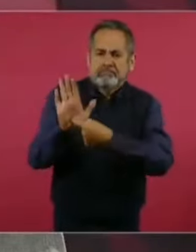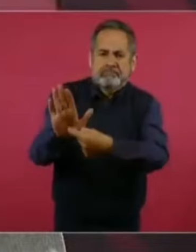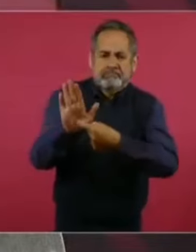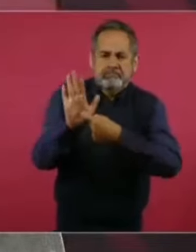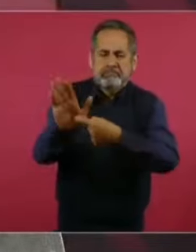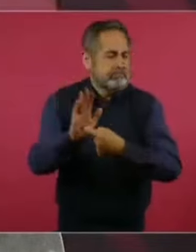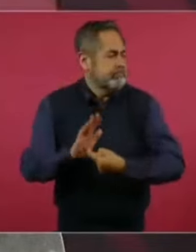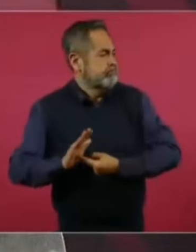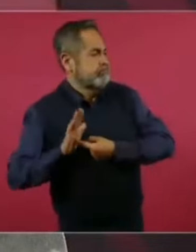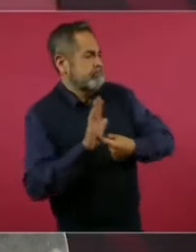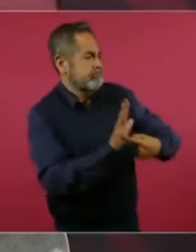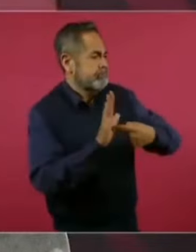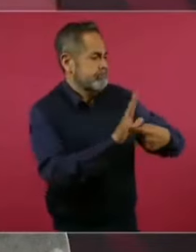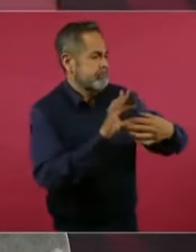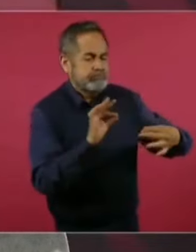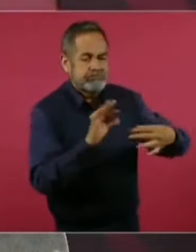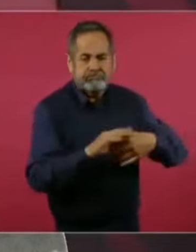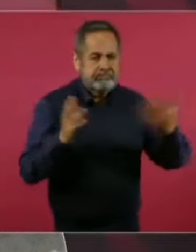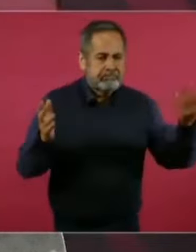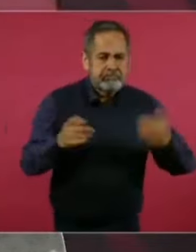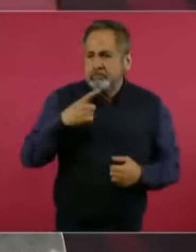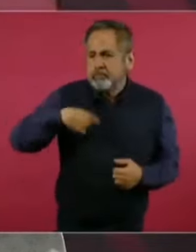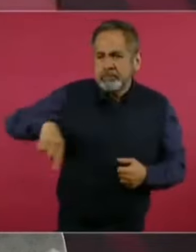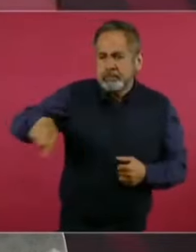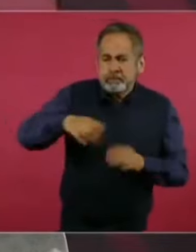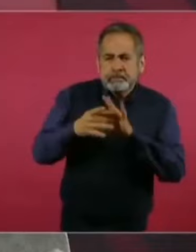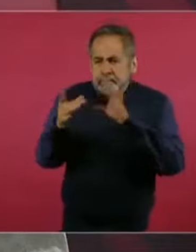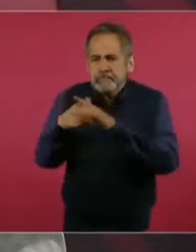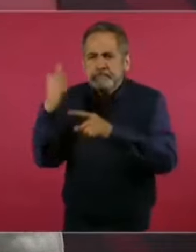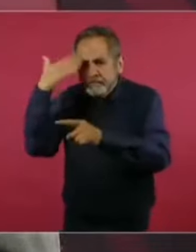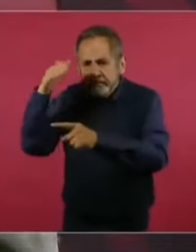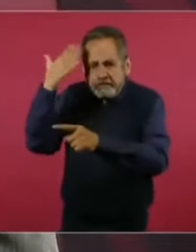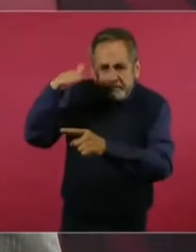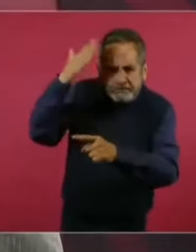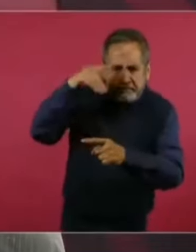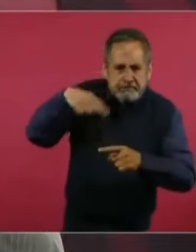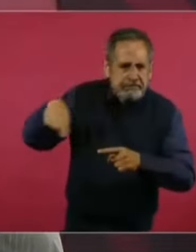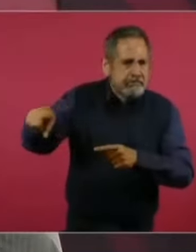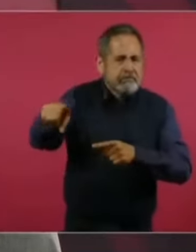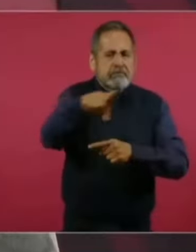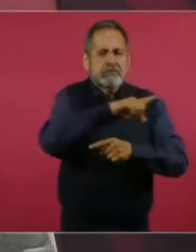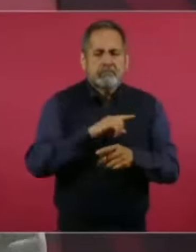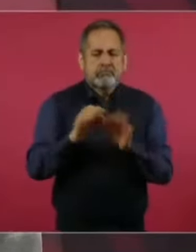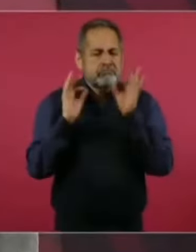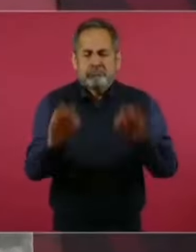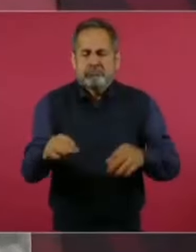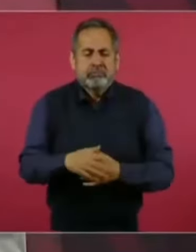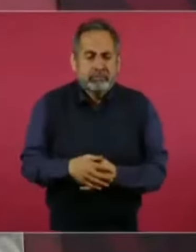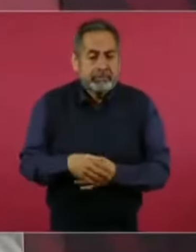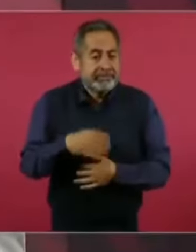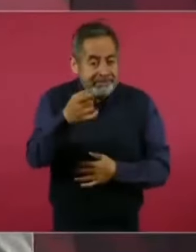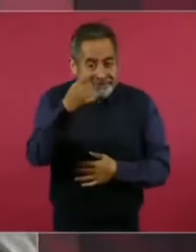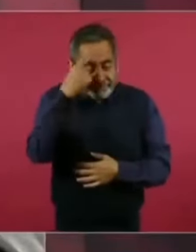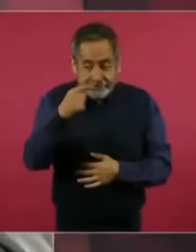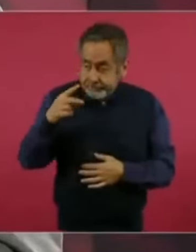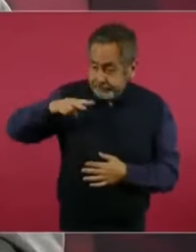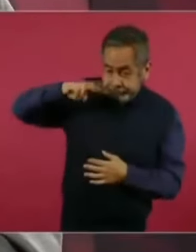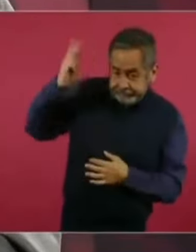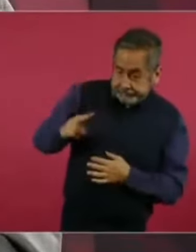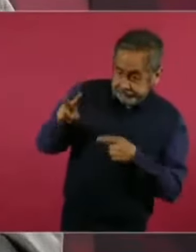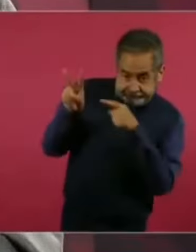boca en boca y la verdad, ya se abre paso y llega hasta